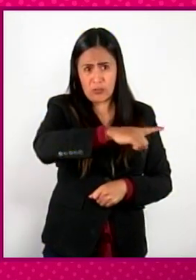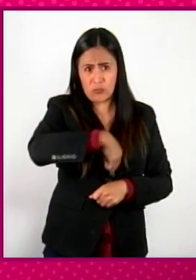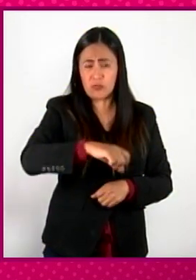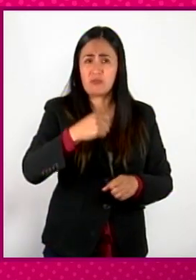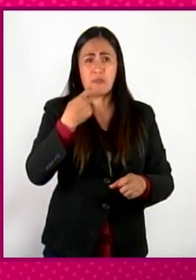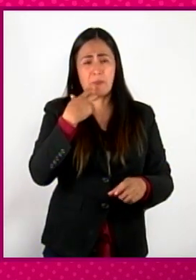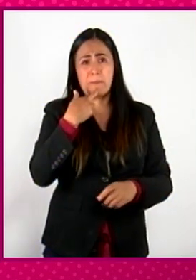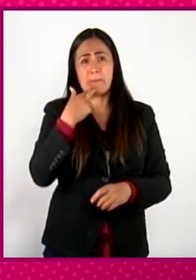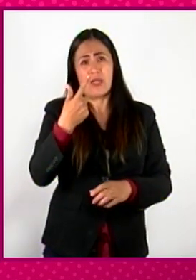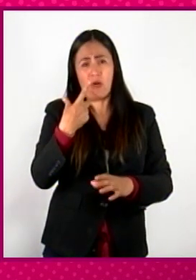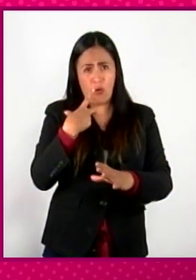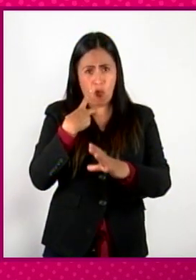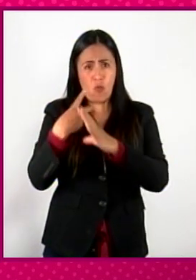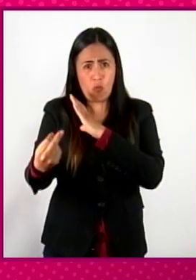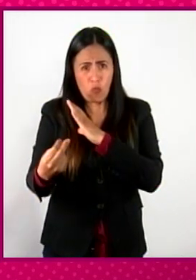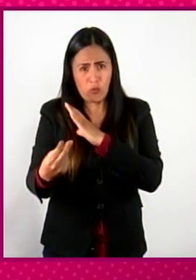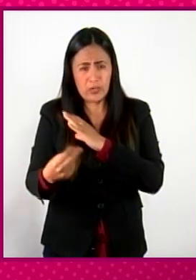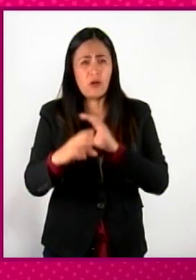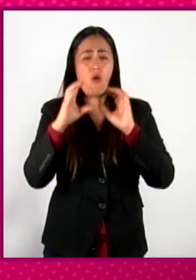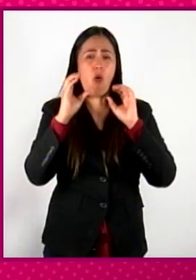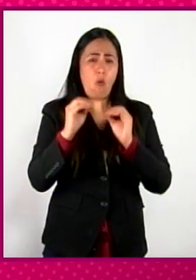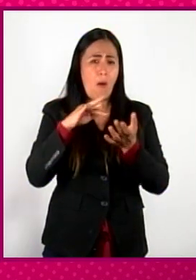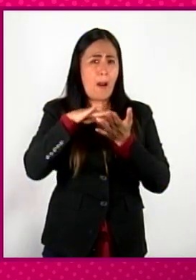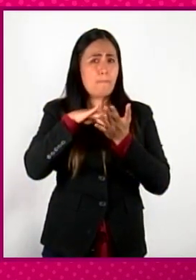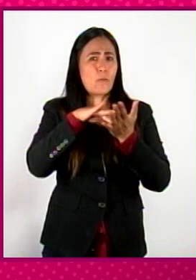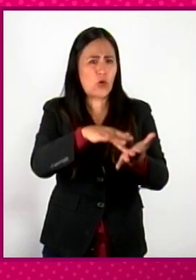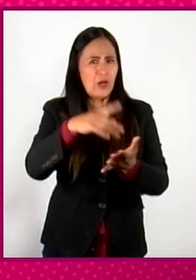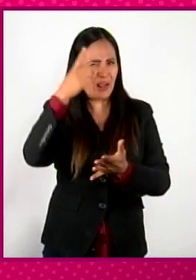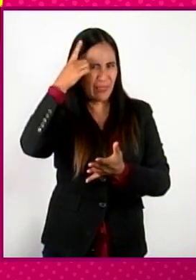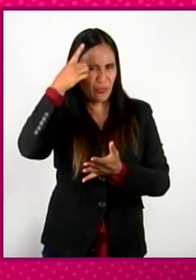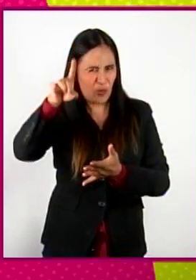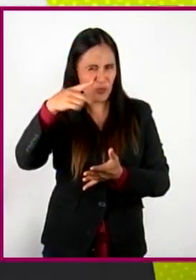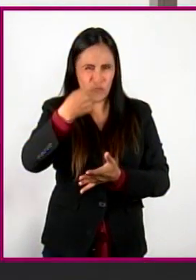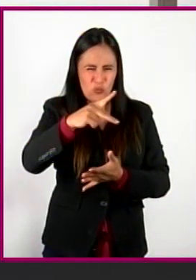huir o apoyaron la causa de su dueño.